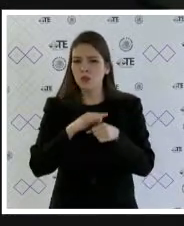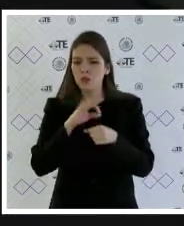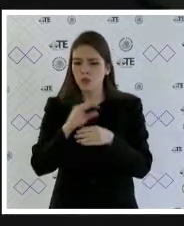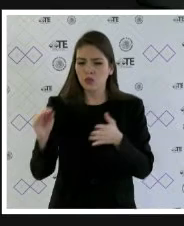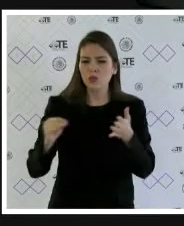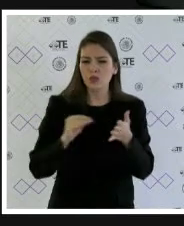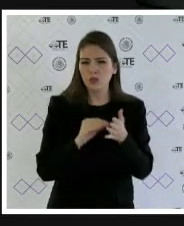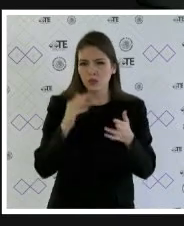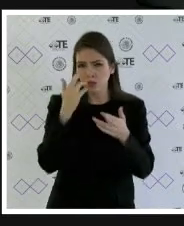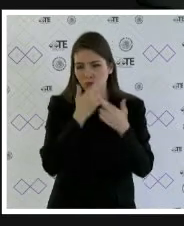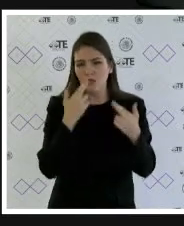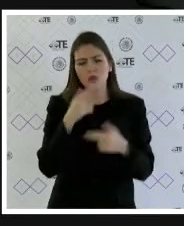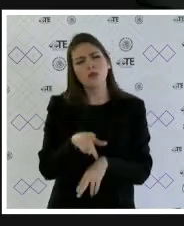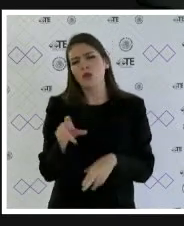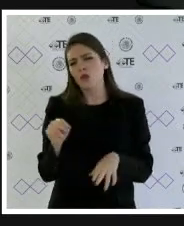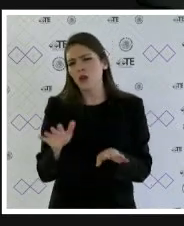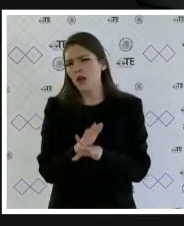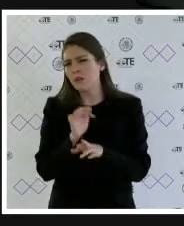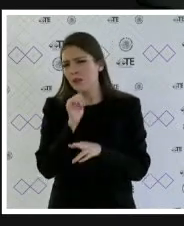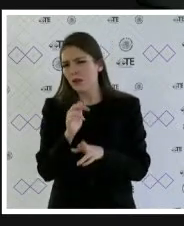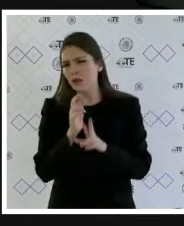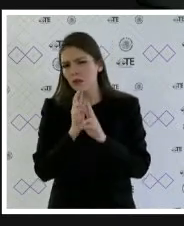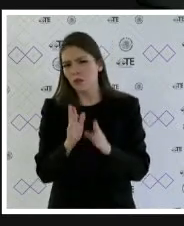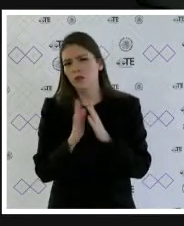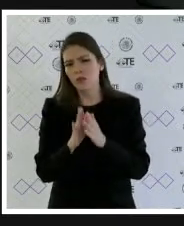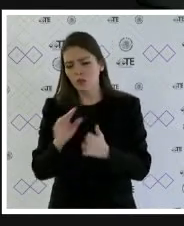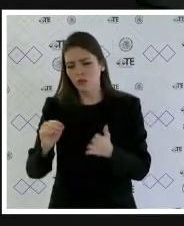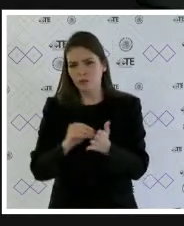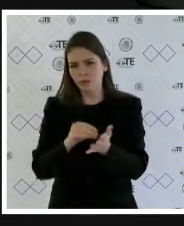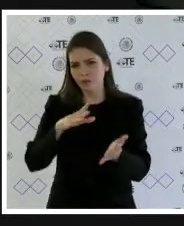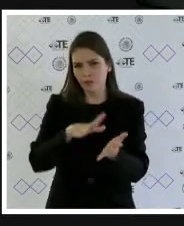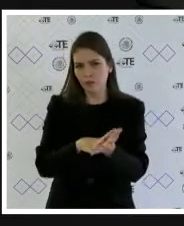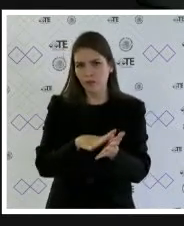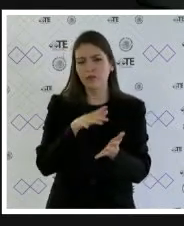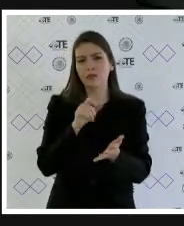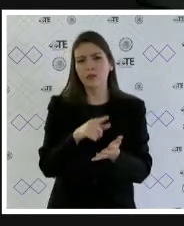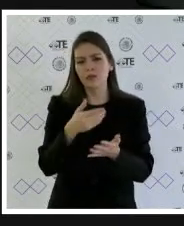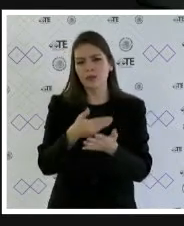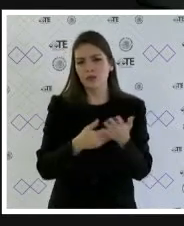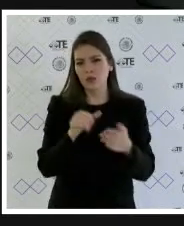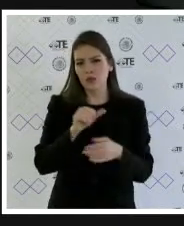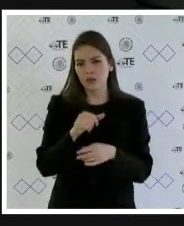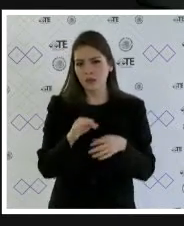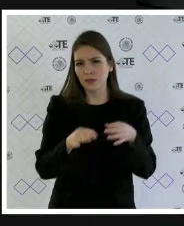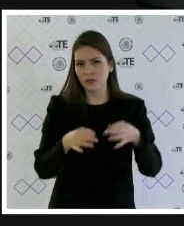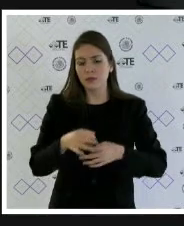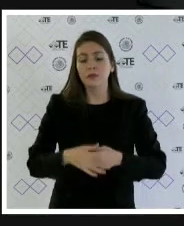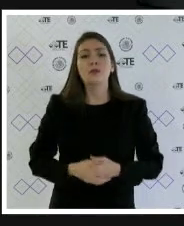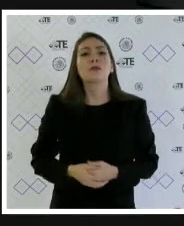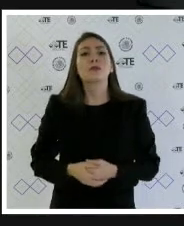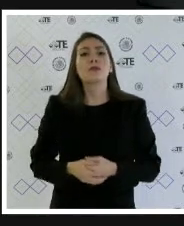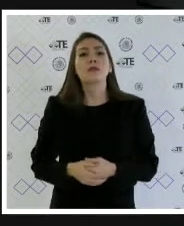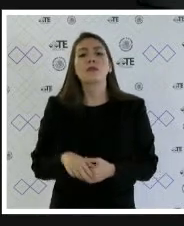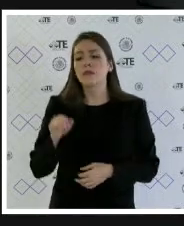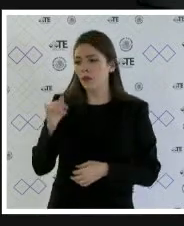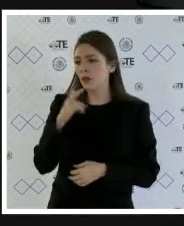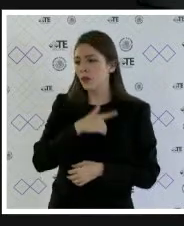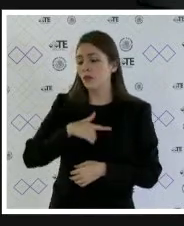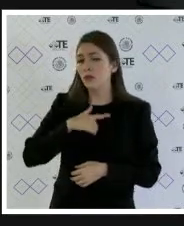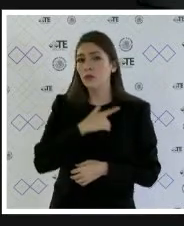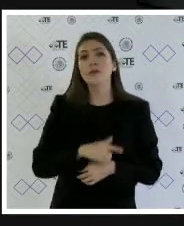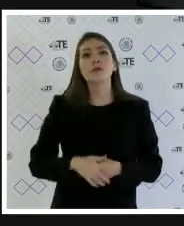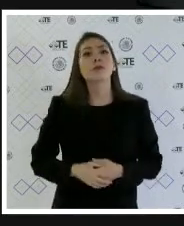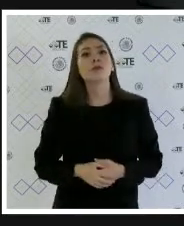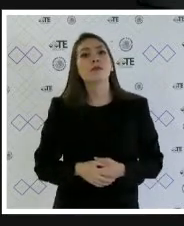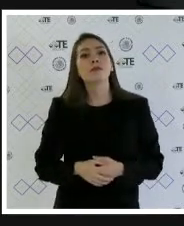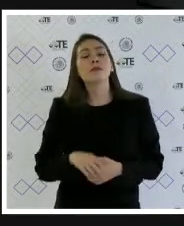modifica el sentido de la resolución para que sea agregada en términos de la normativa que rige este tribunal con gusto en consecuencia y dado